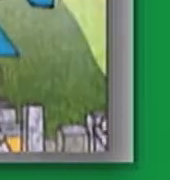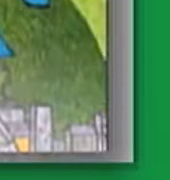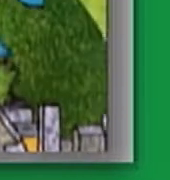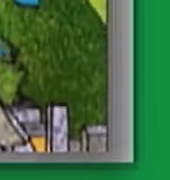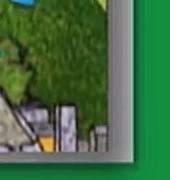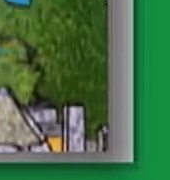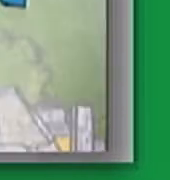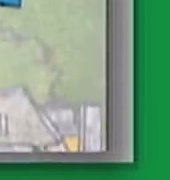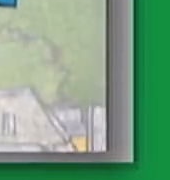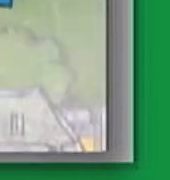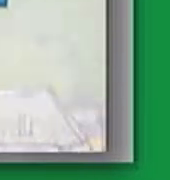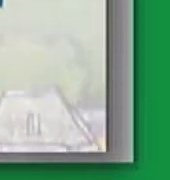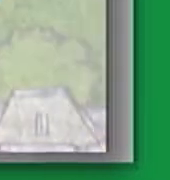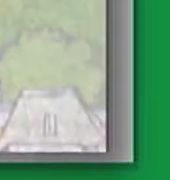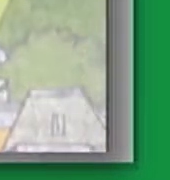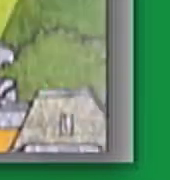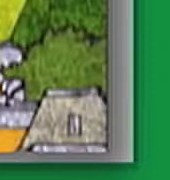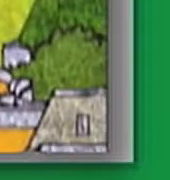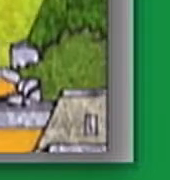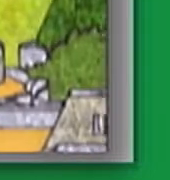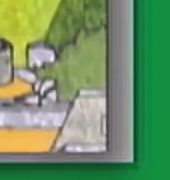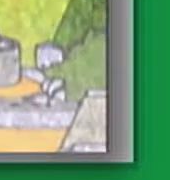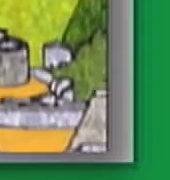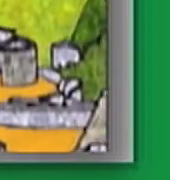¡Macho Pichu!